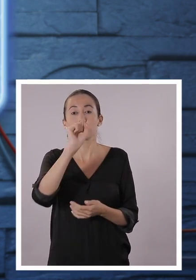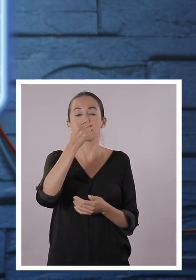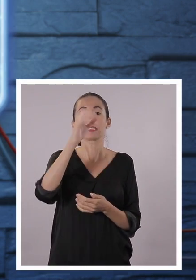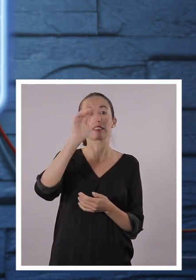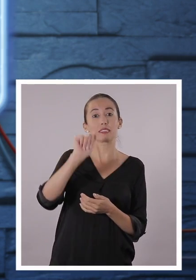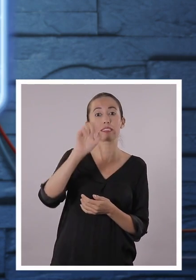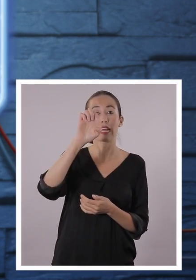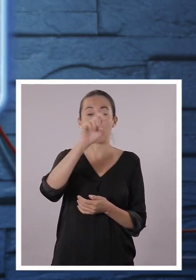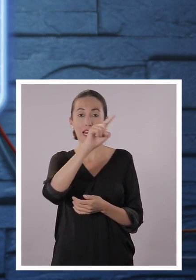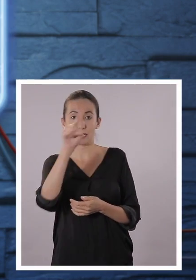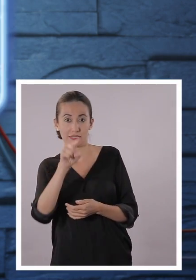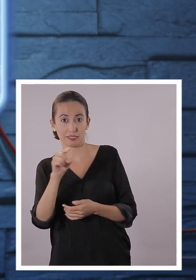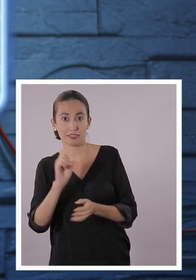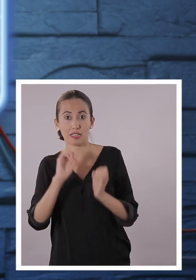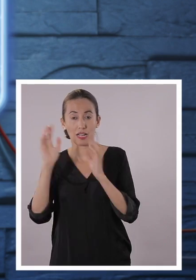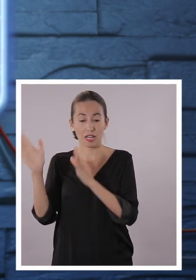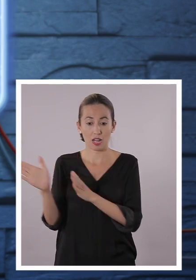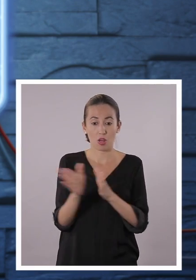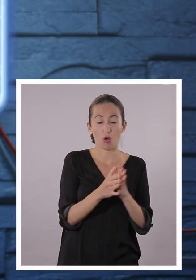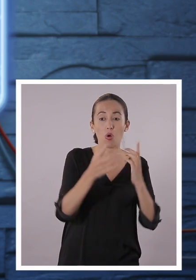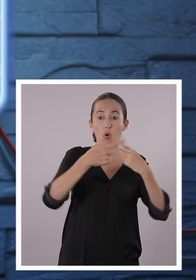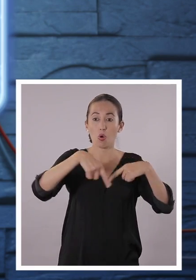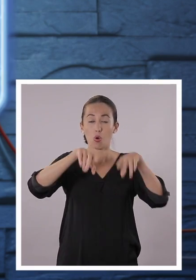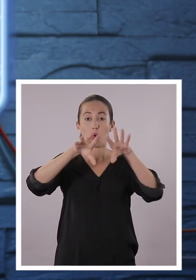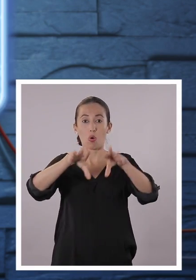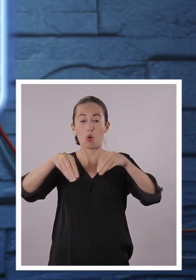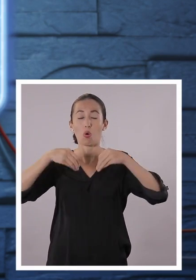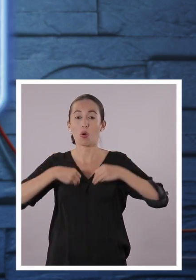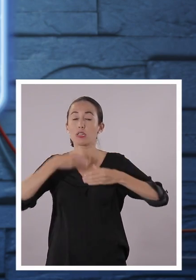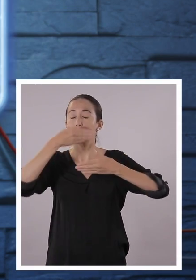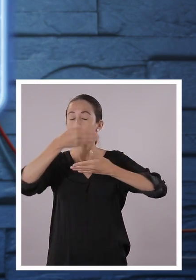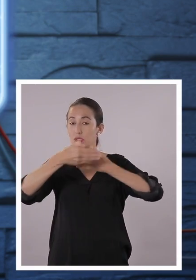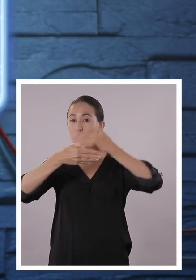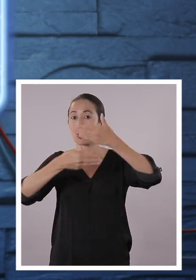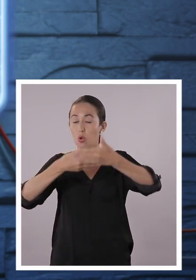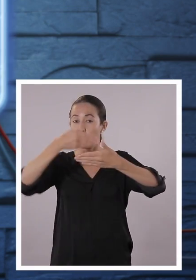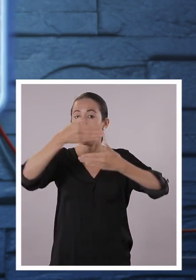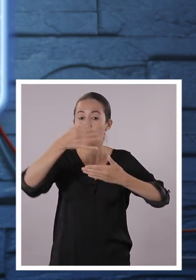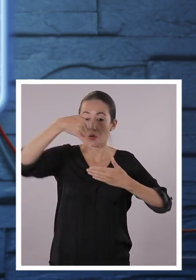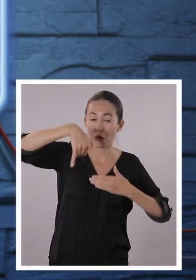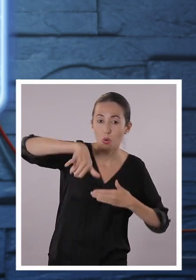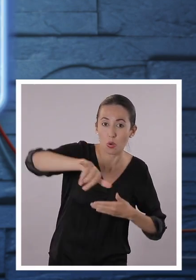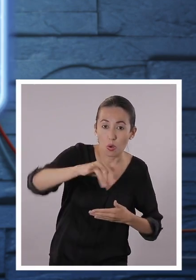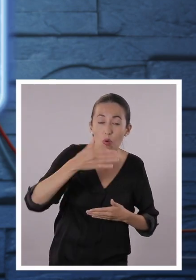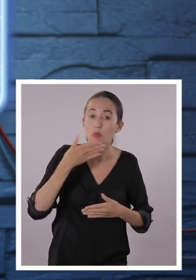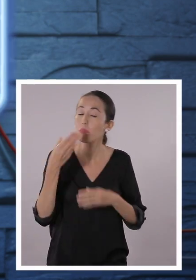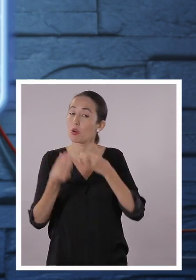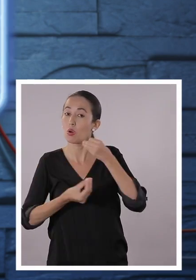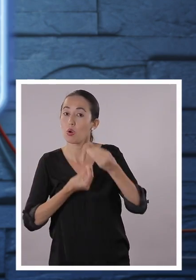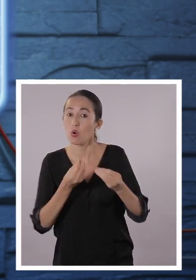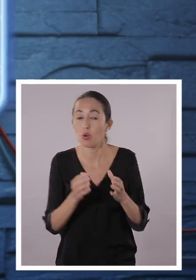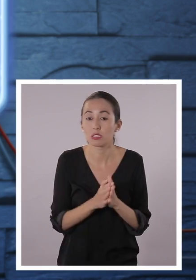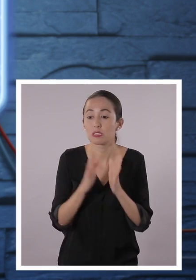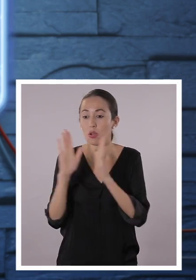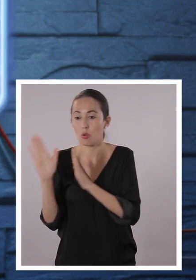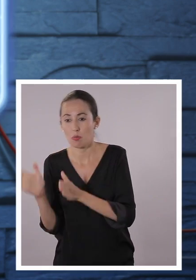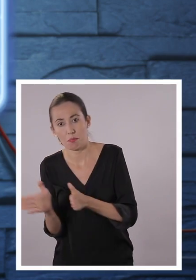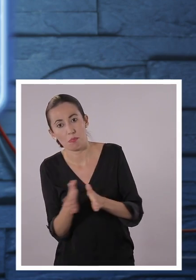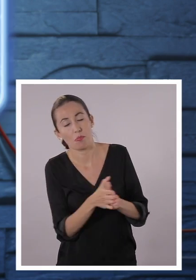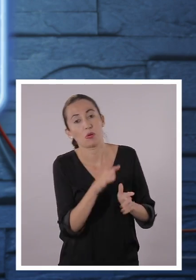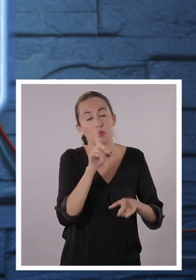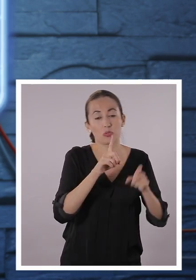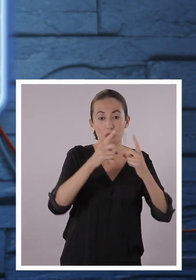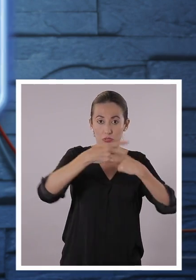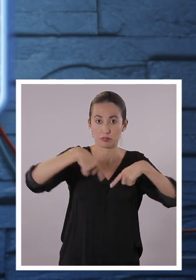haber bailado la ñapanga. Imagínense, ellas a partir de este baile buscaban su lugar en la sociedad y buscaban